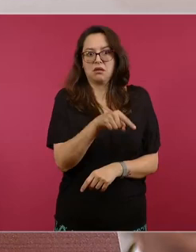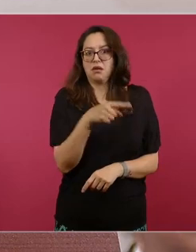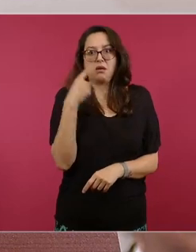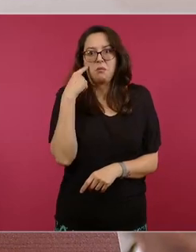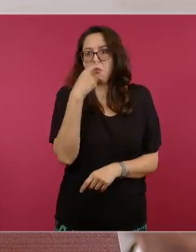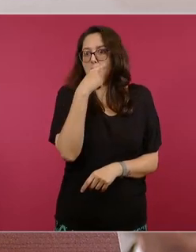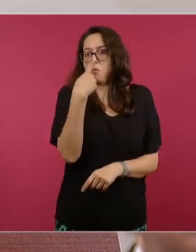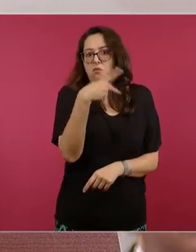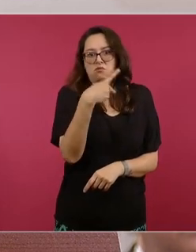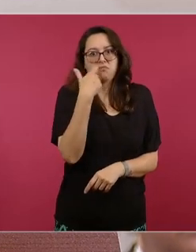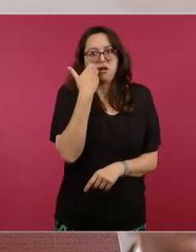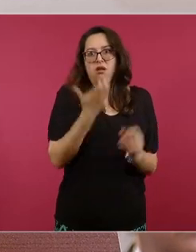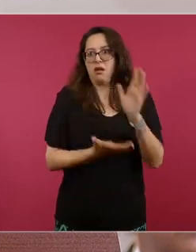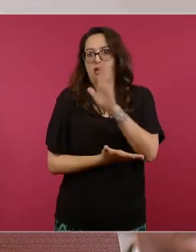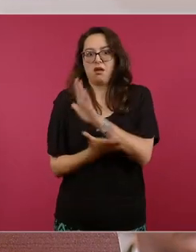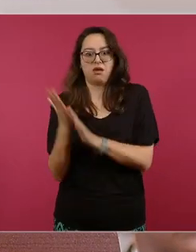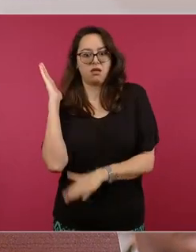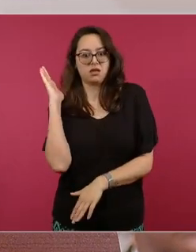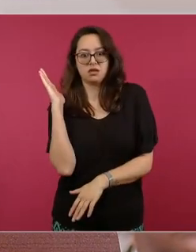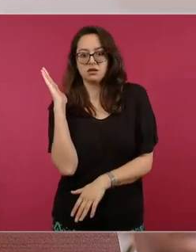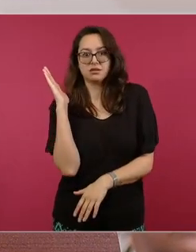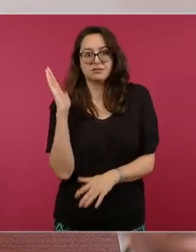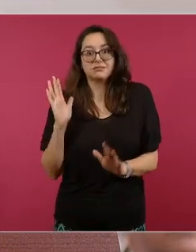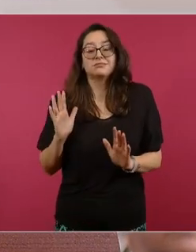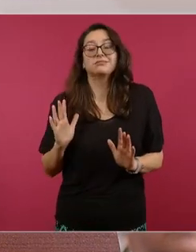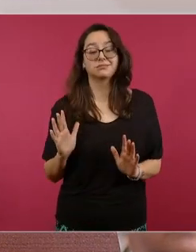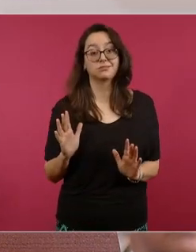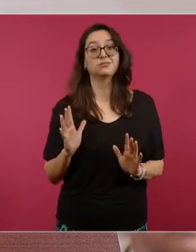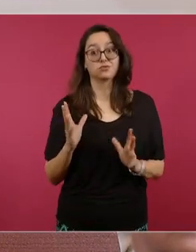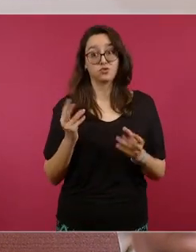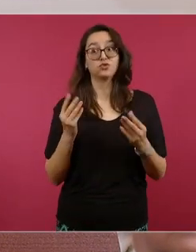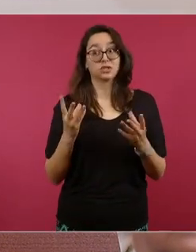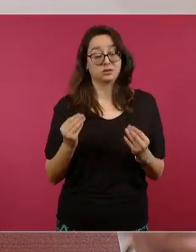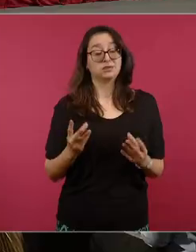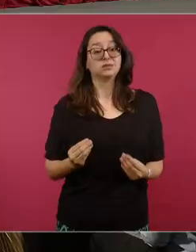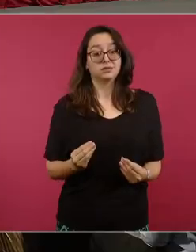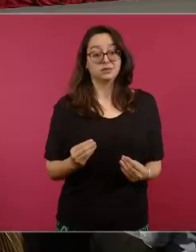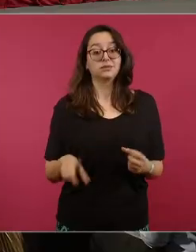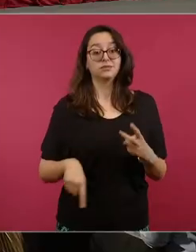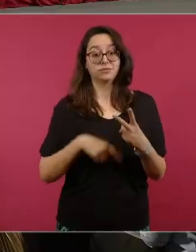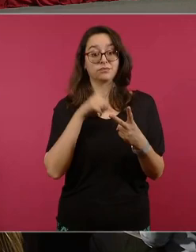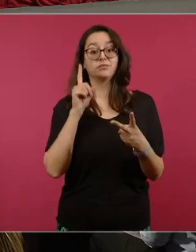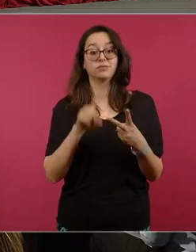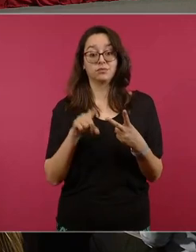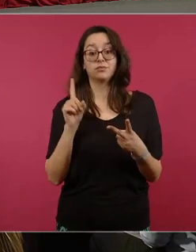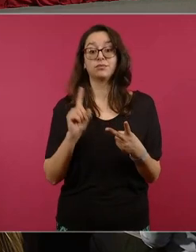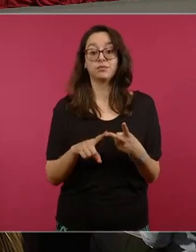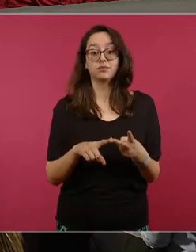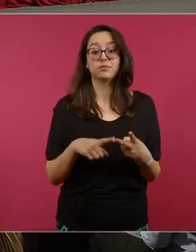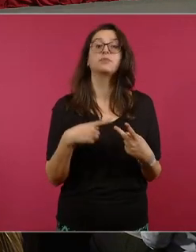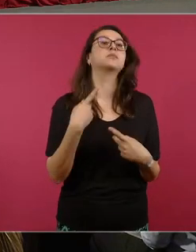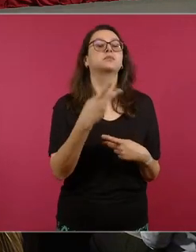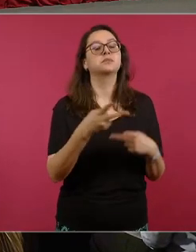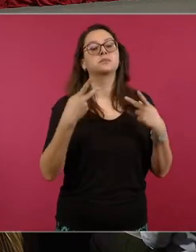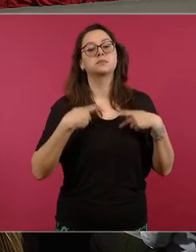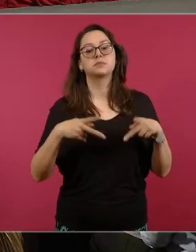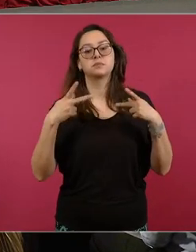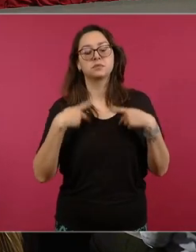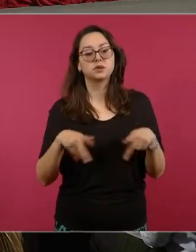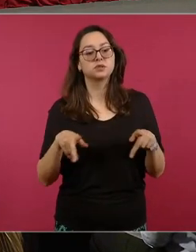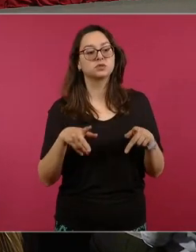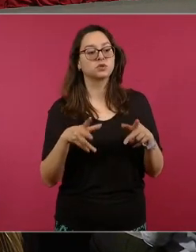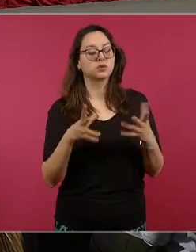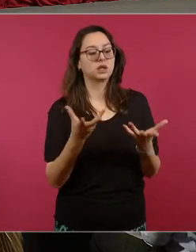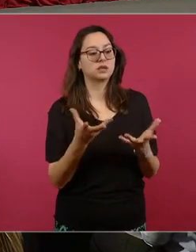cuando hay una desaparición confirmada en muchos casos en la mayoría se trata de una desaparición por